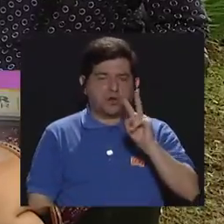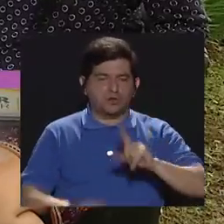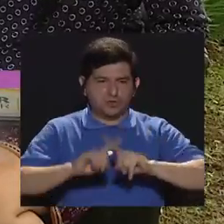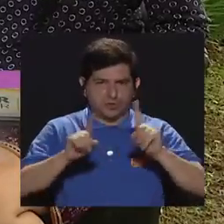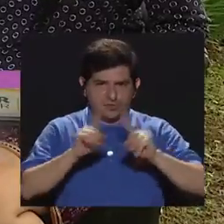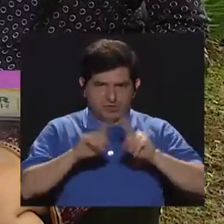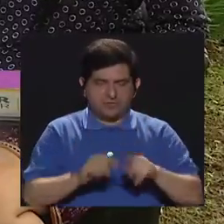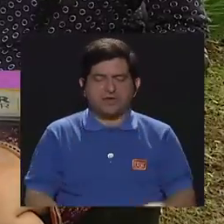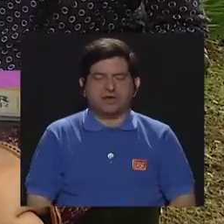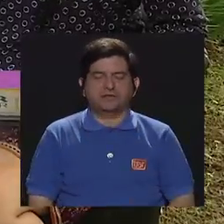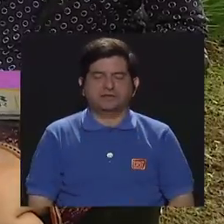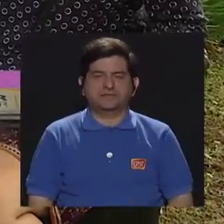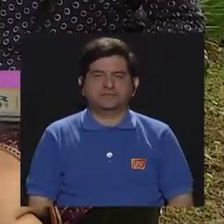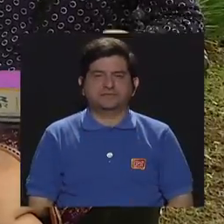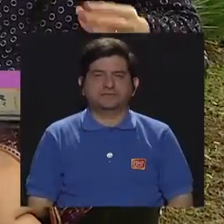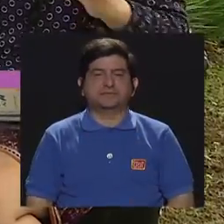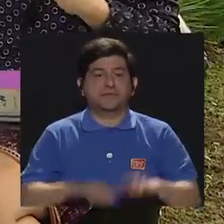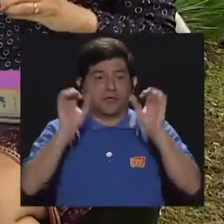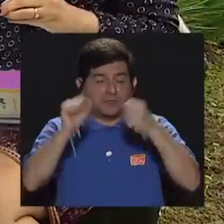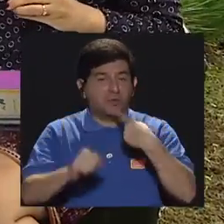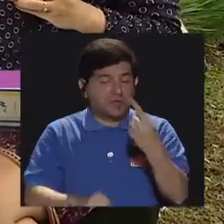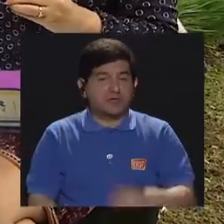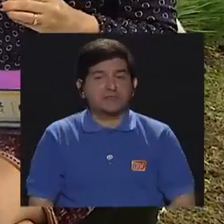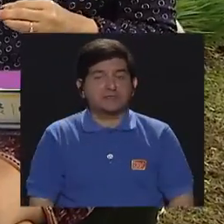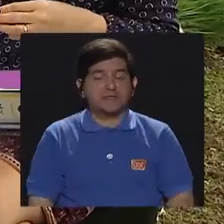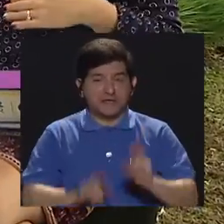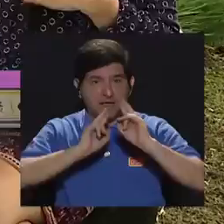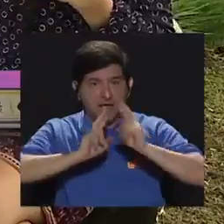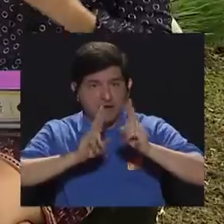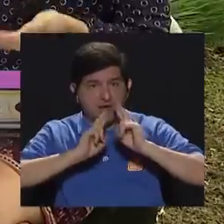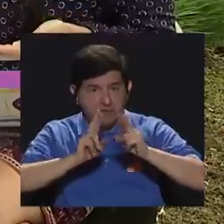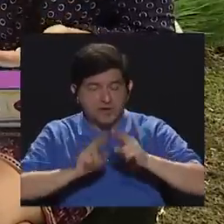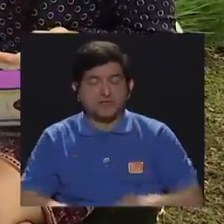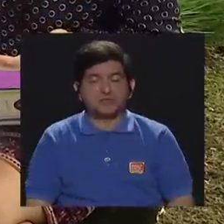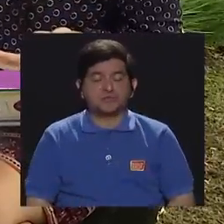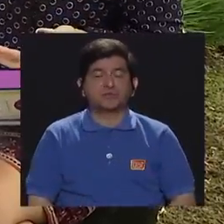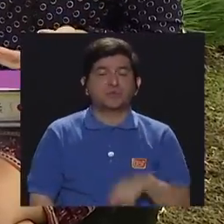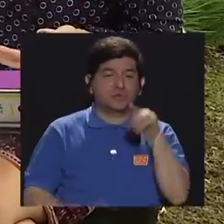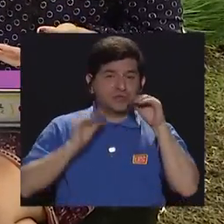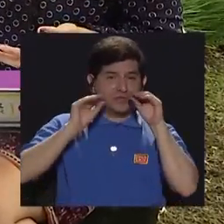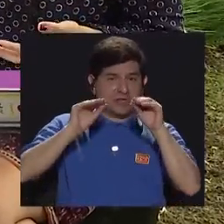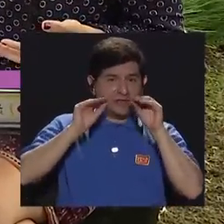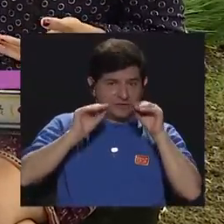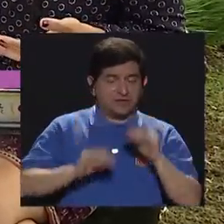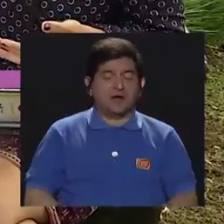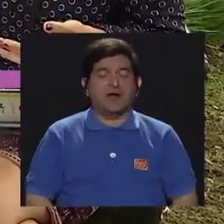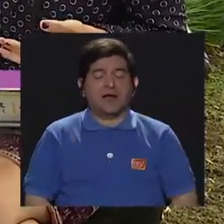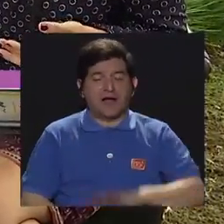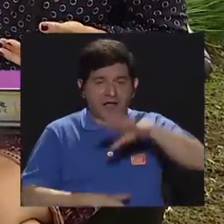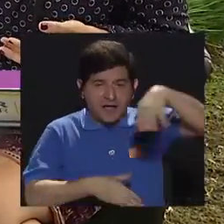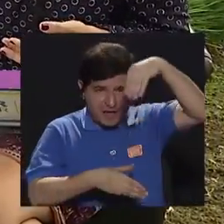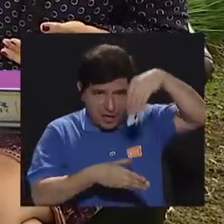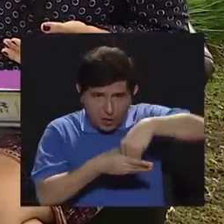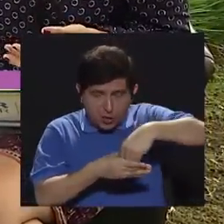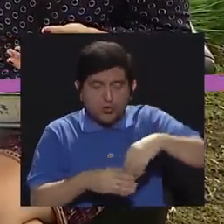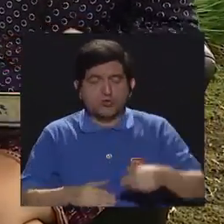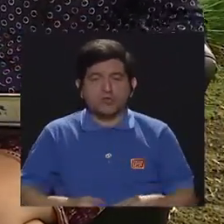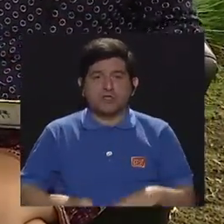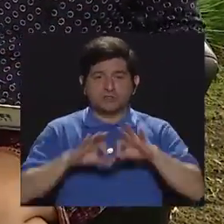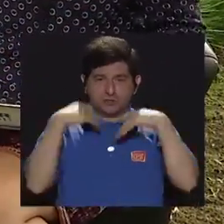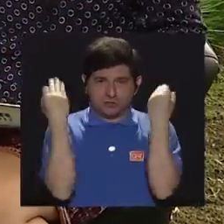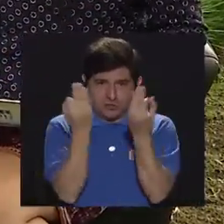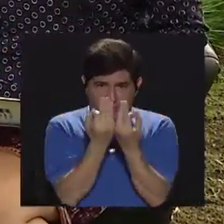agentes comparten la responsabilidad. Entonces, podríamos decir que al rendimiento académico, entonces, se le suma su contexto familiar. Por supuesto. Y desarrollo del Es una de las variables.